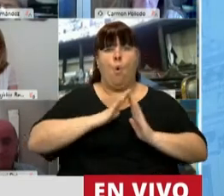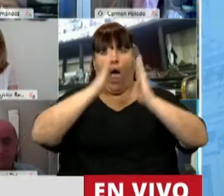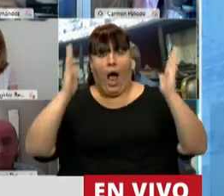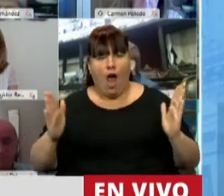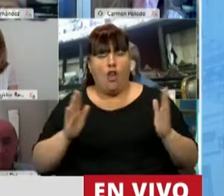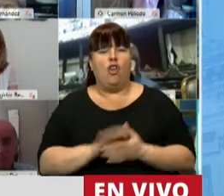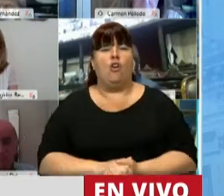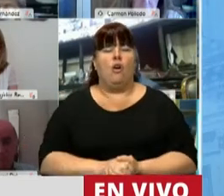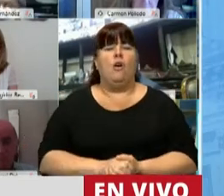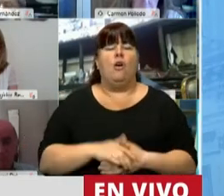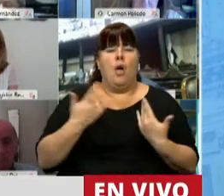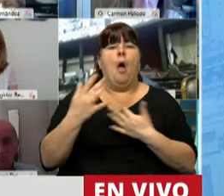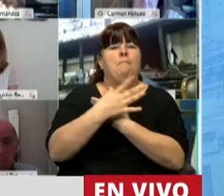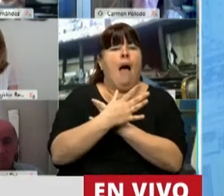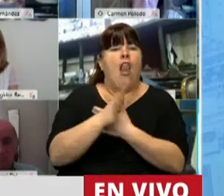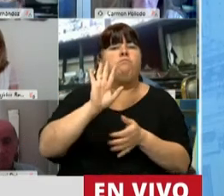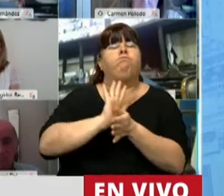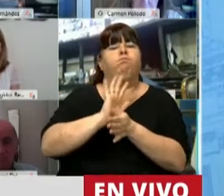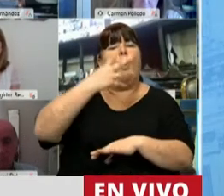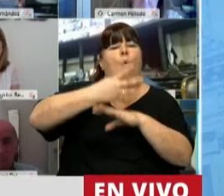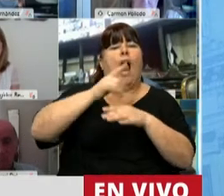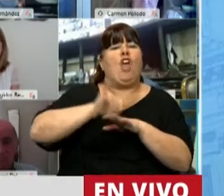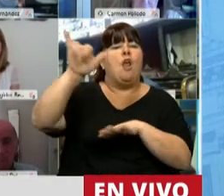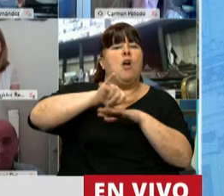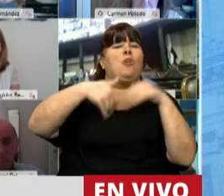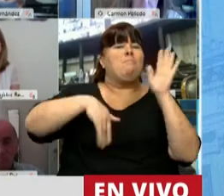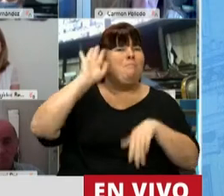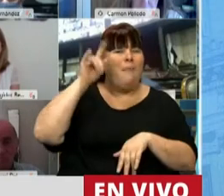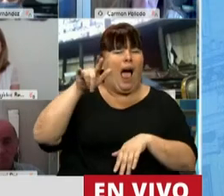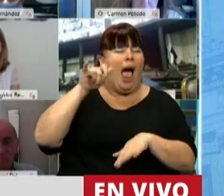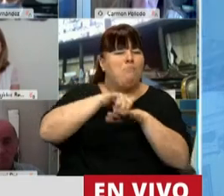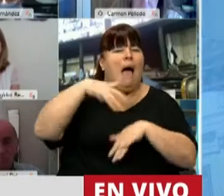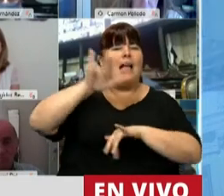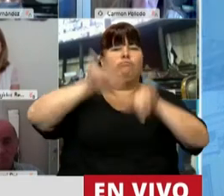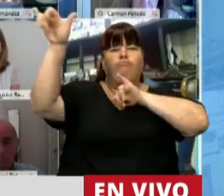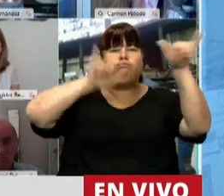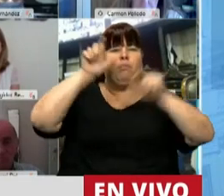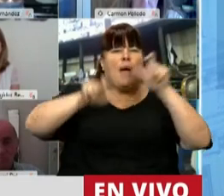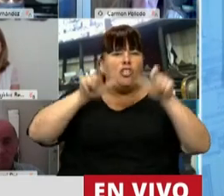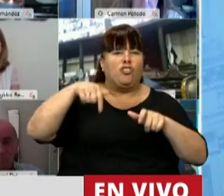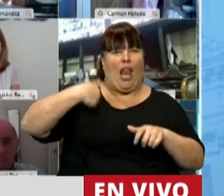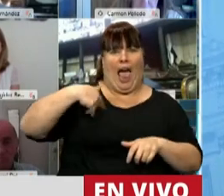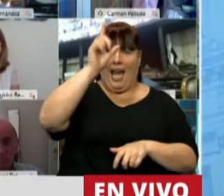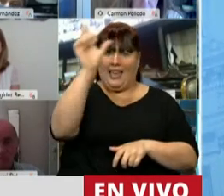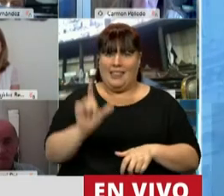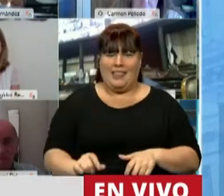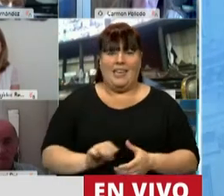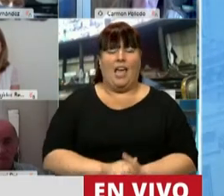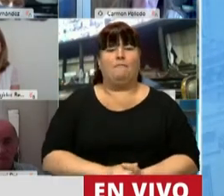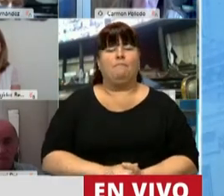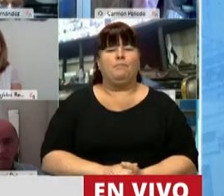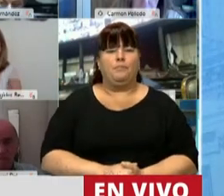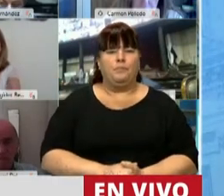siendo así que el Palomar pasó a ser el cuarto aeropuerto con mayor flujo de pasajeros de cabotaje de la República